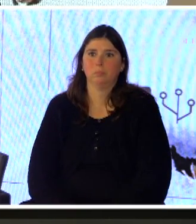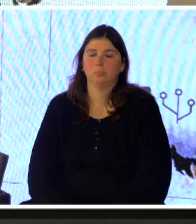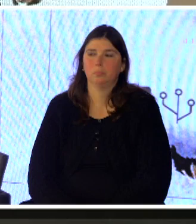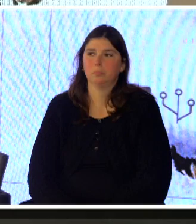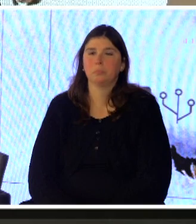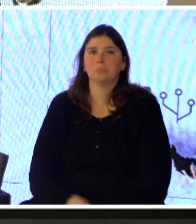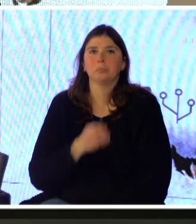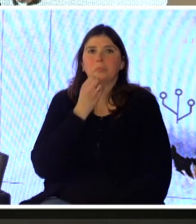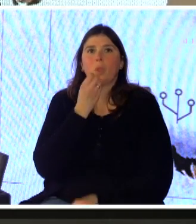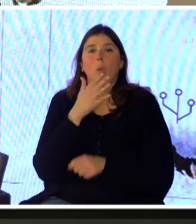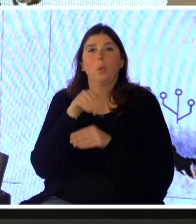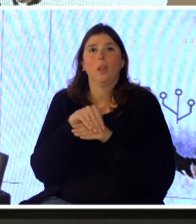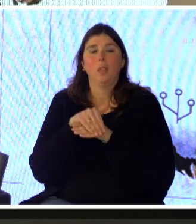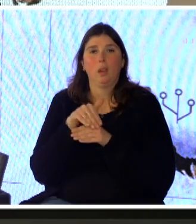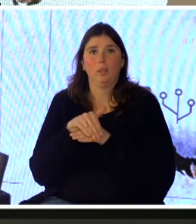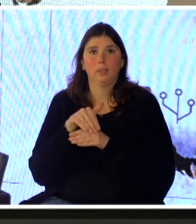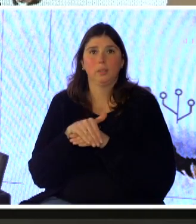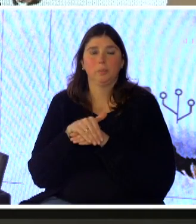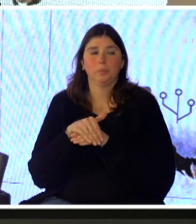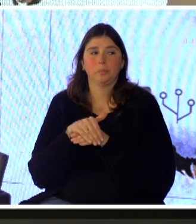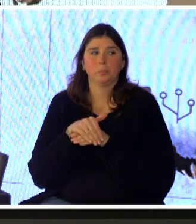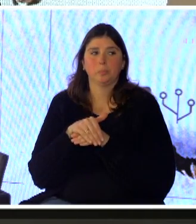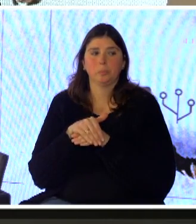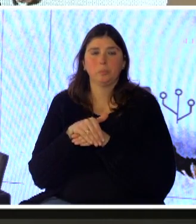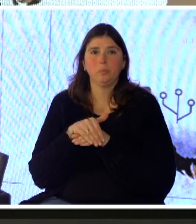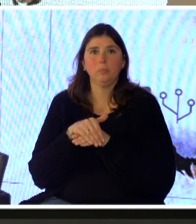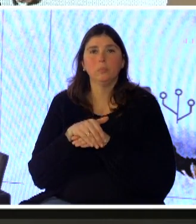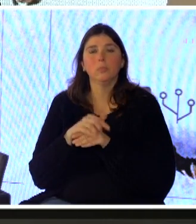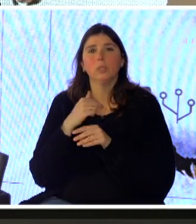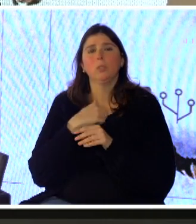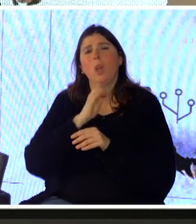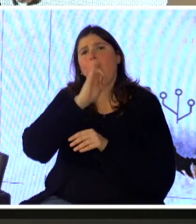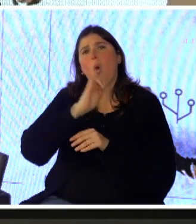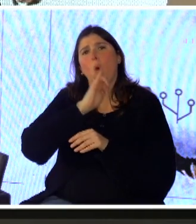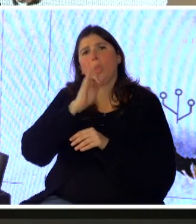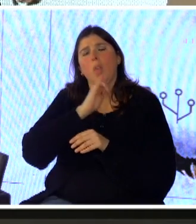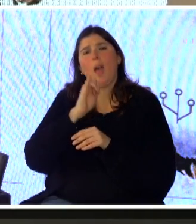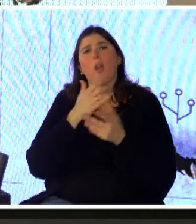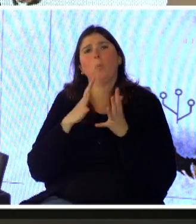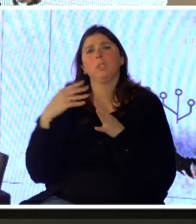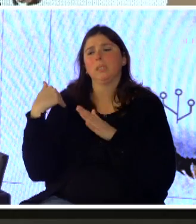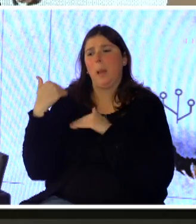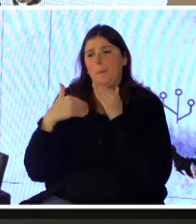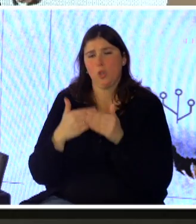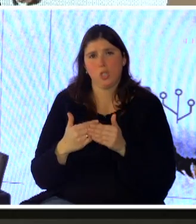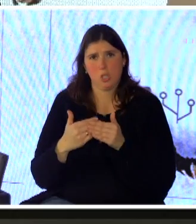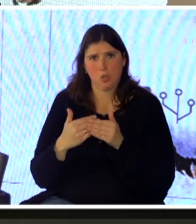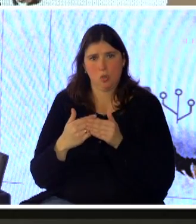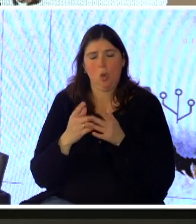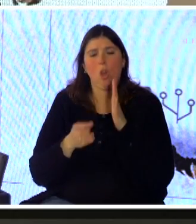buenas tardes. Yo voy a contar un poco ahora cómo es el proceso que hay detrás de la creación de este tablero de